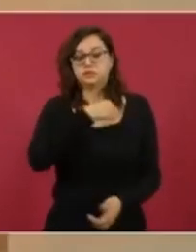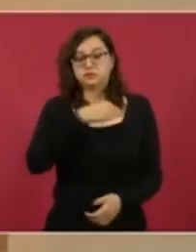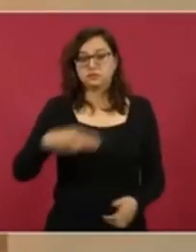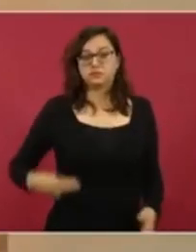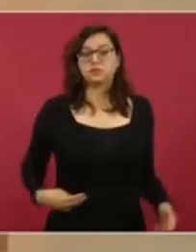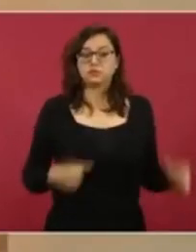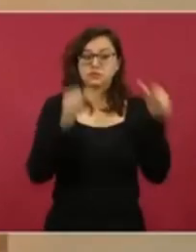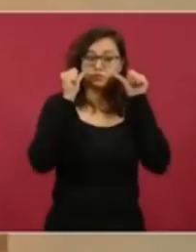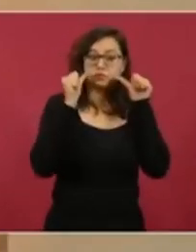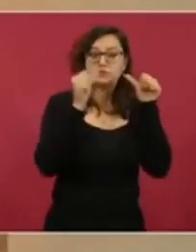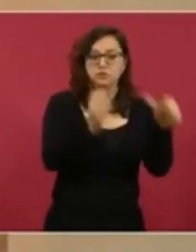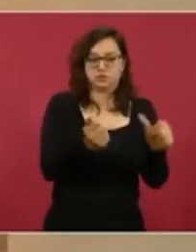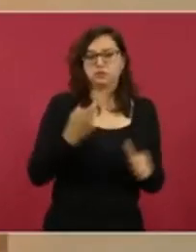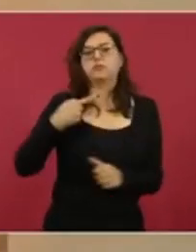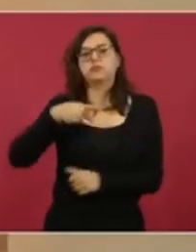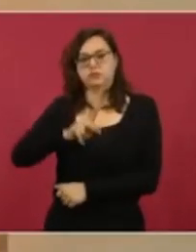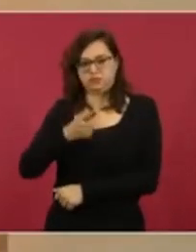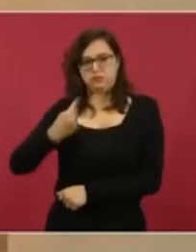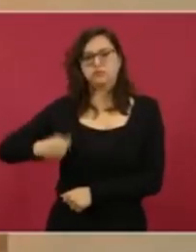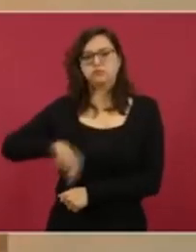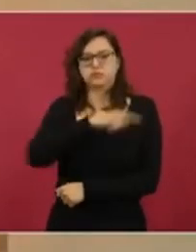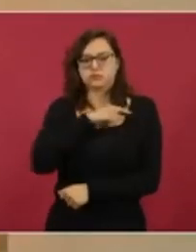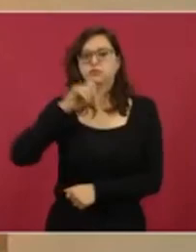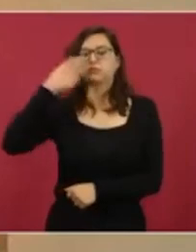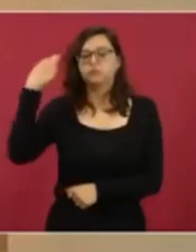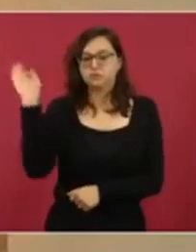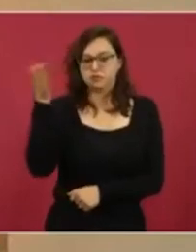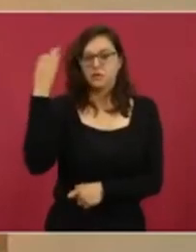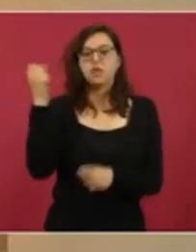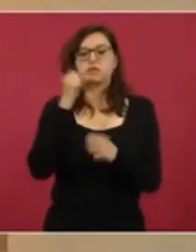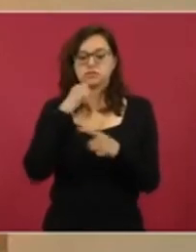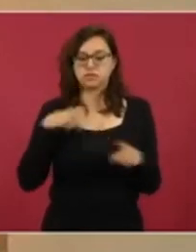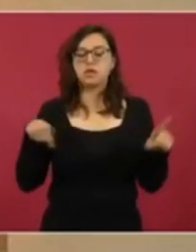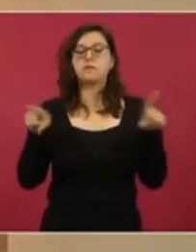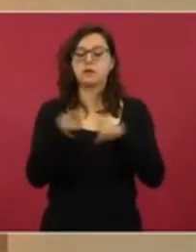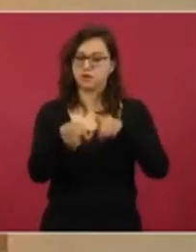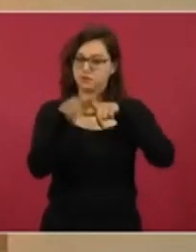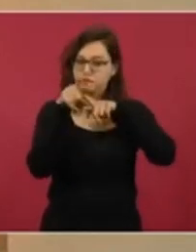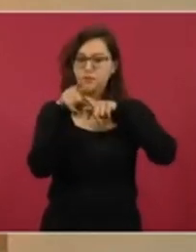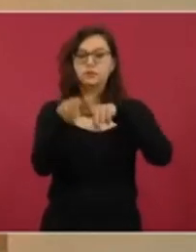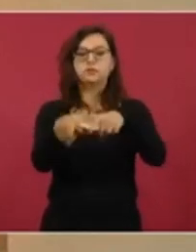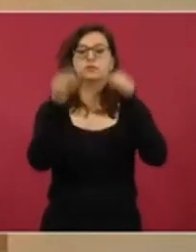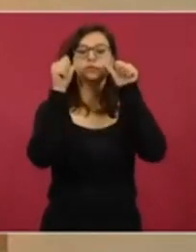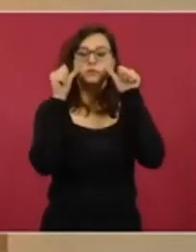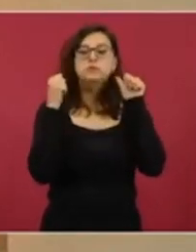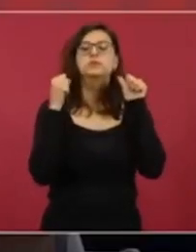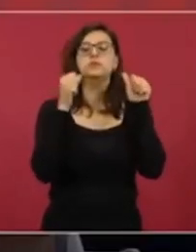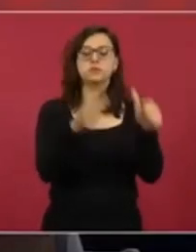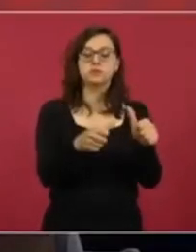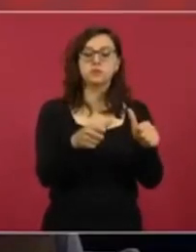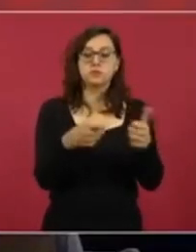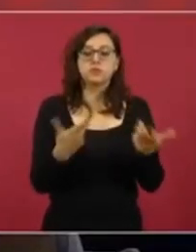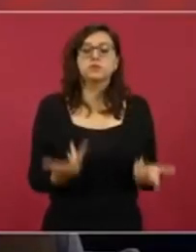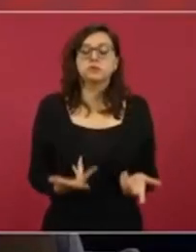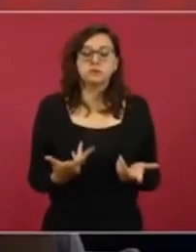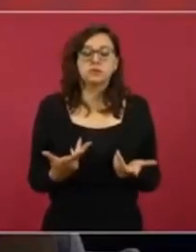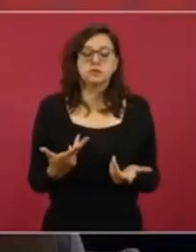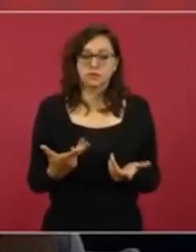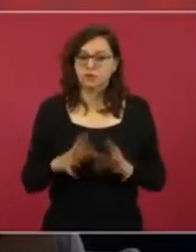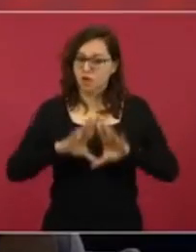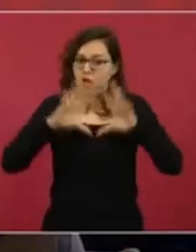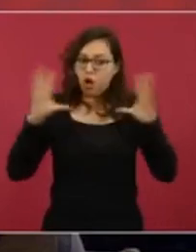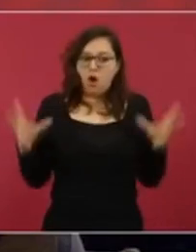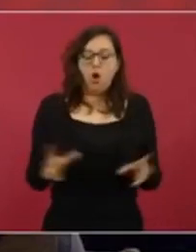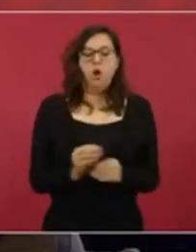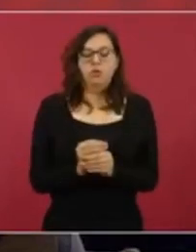esta fuerza de tarea que está pendiente con la fiscalía de Michoacán, con las autoridades locales, para el pleno y total